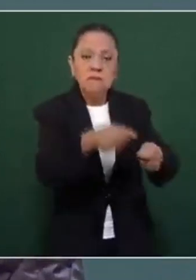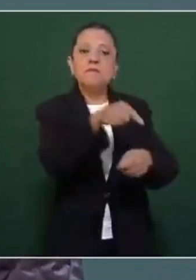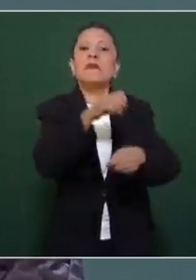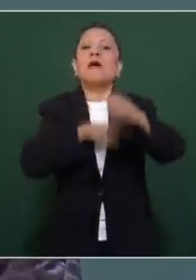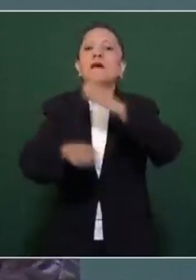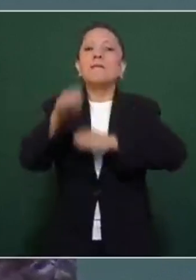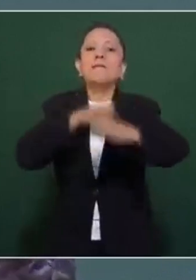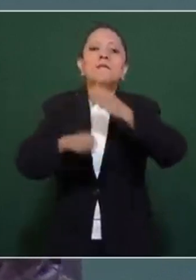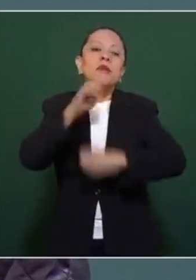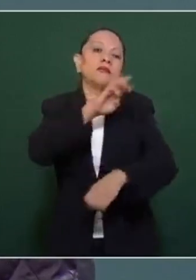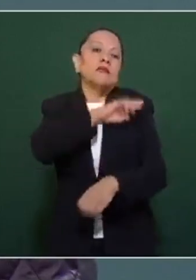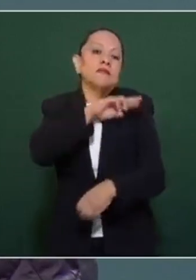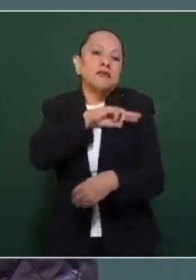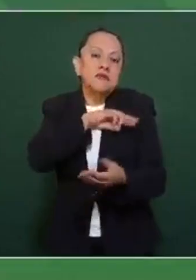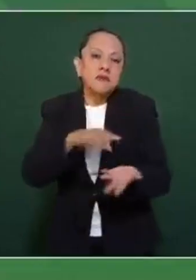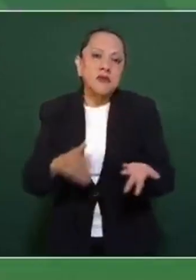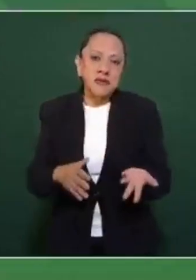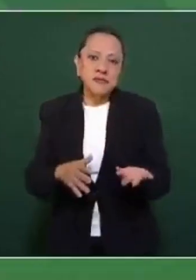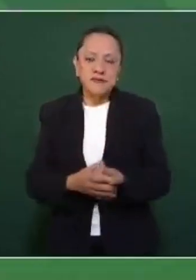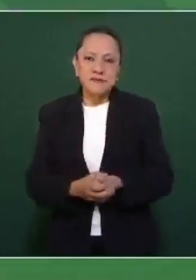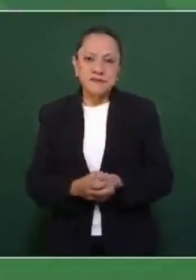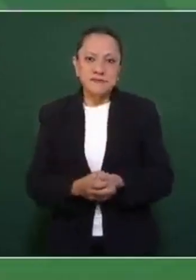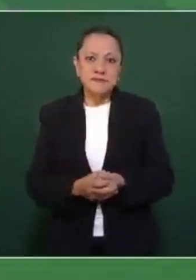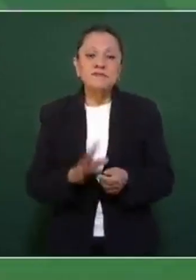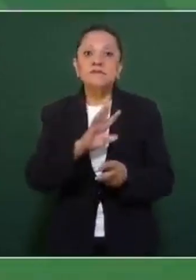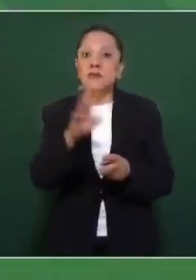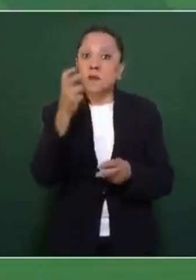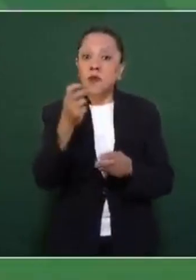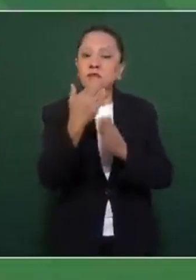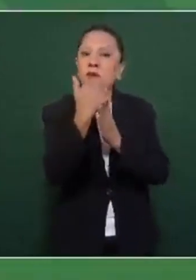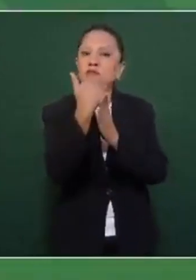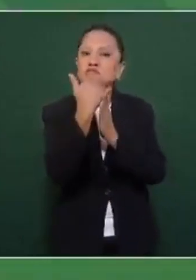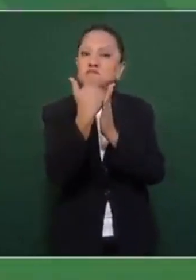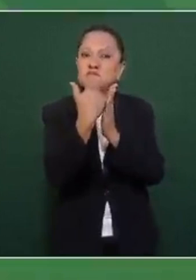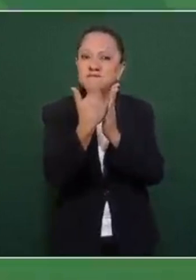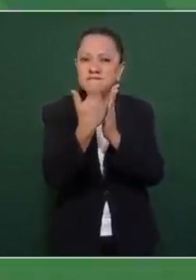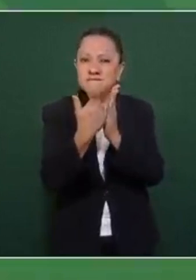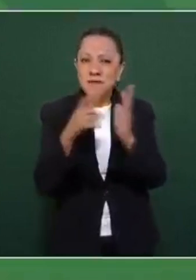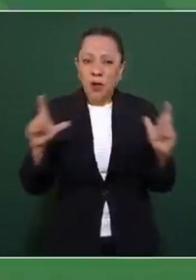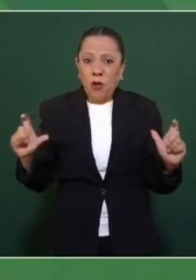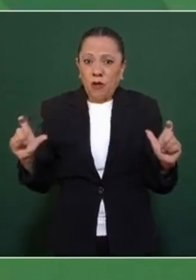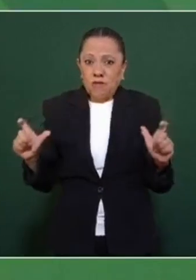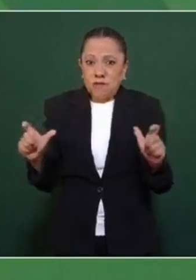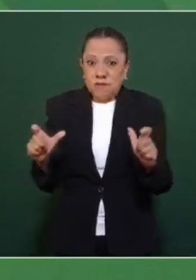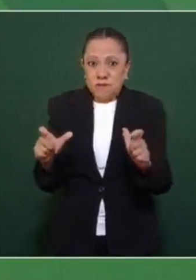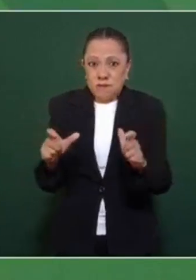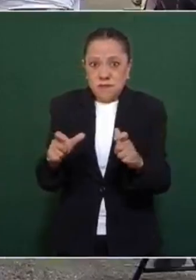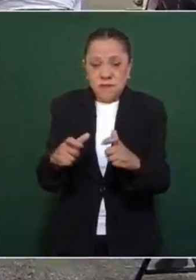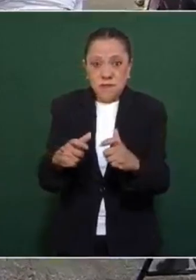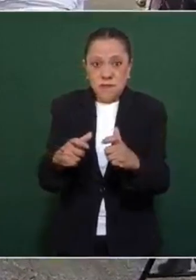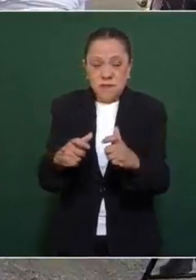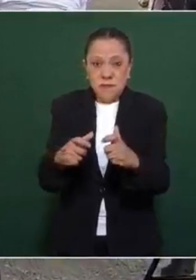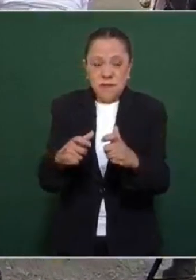y se redujo la presencia de la Comisión Federal de Electricidad.